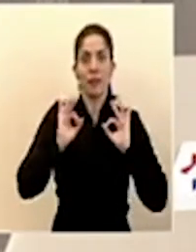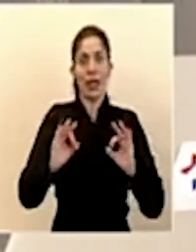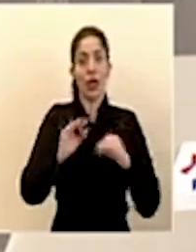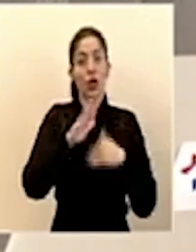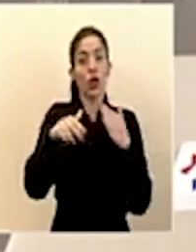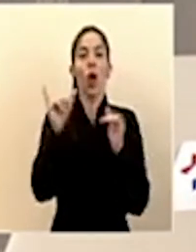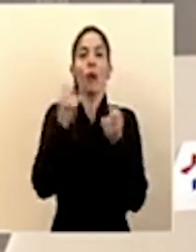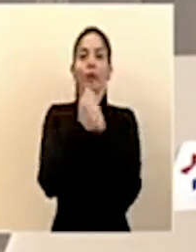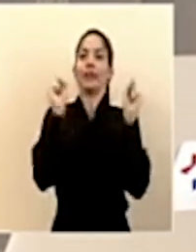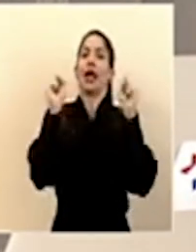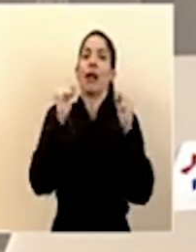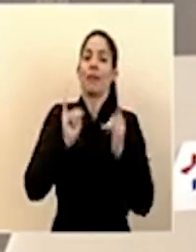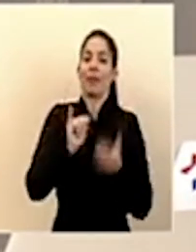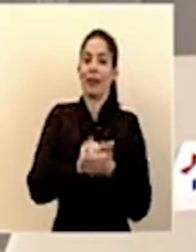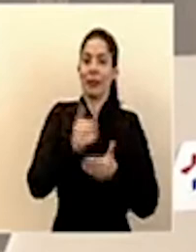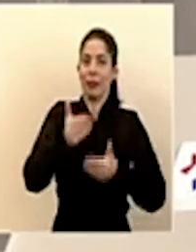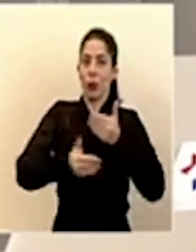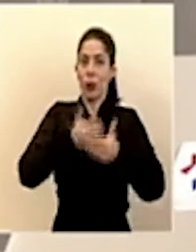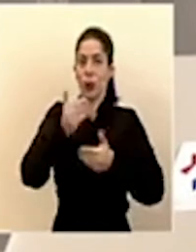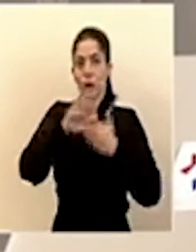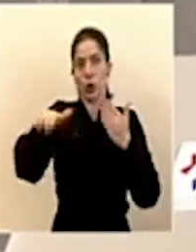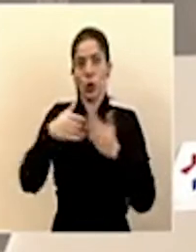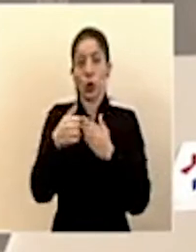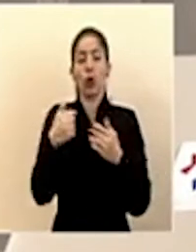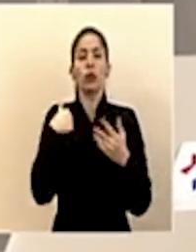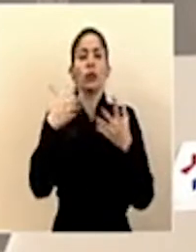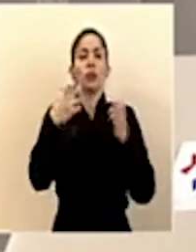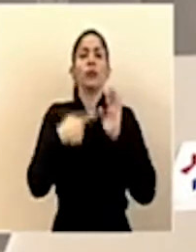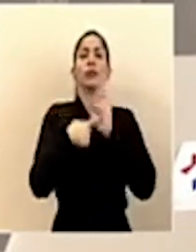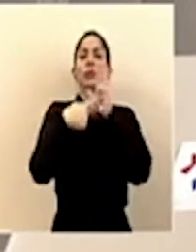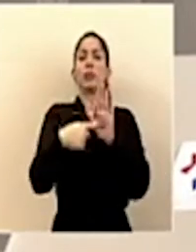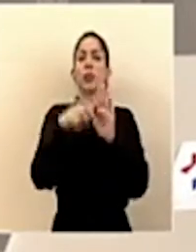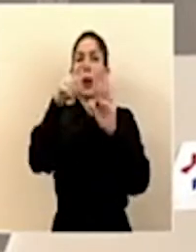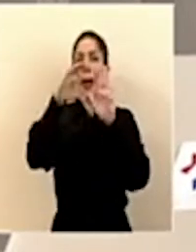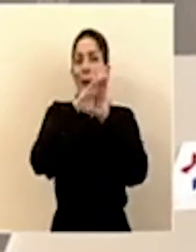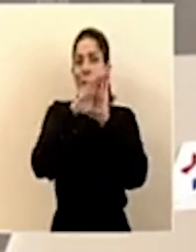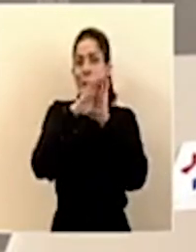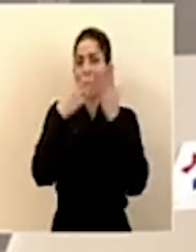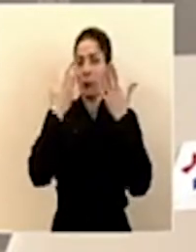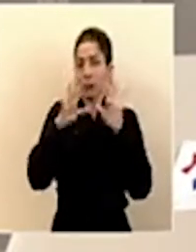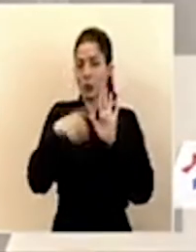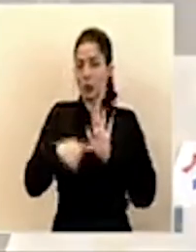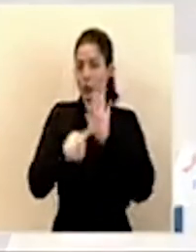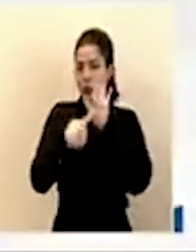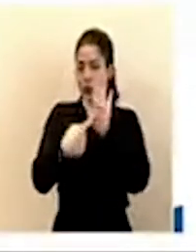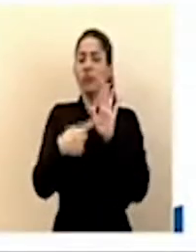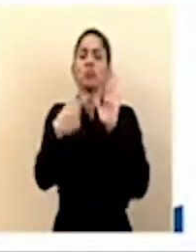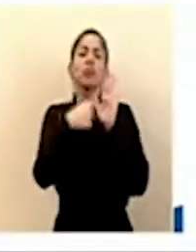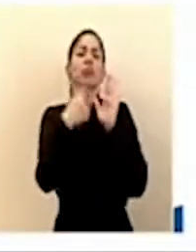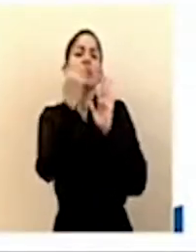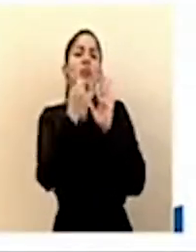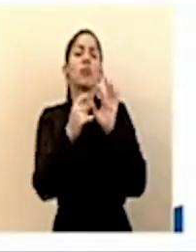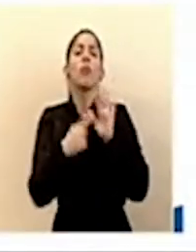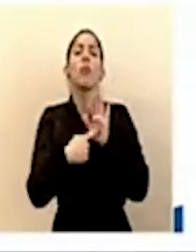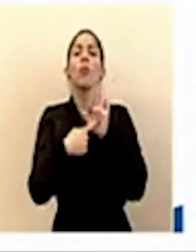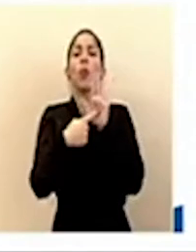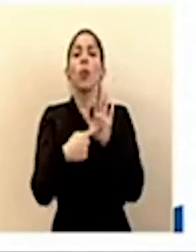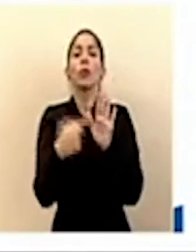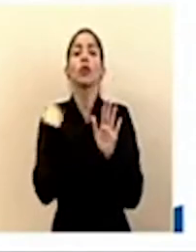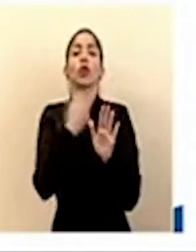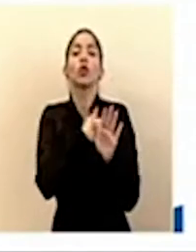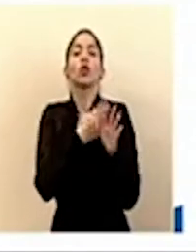librados. Si es posible, quisiera mostrarles esa imagen que hemos compartido, que muestra cuál es la evolución que